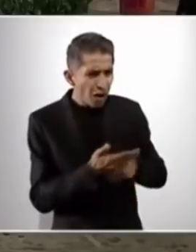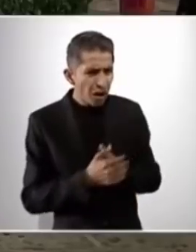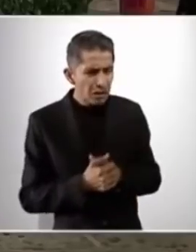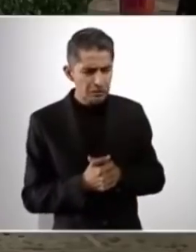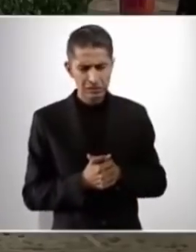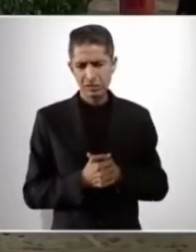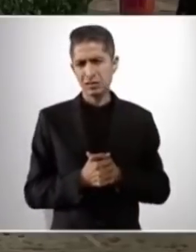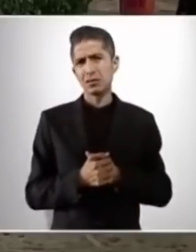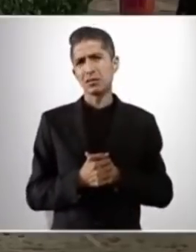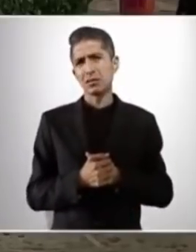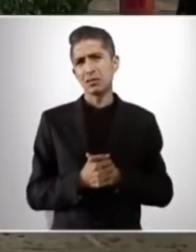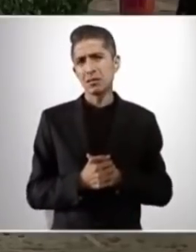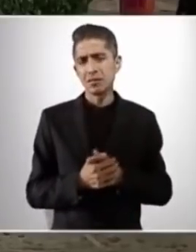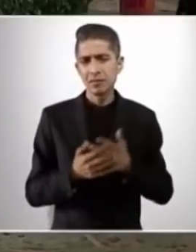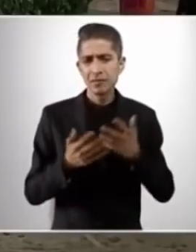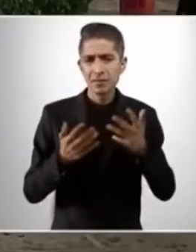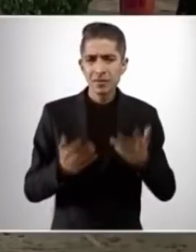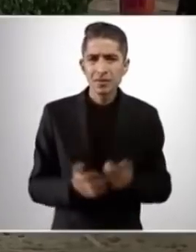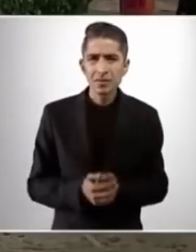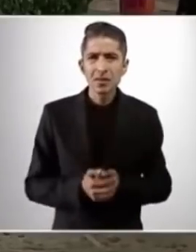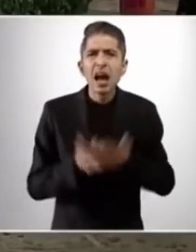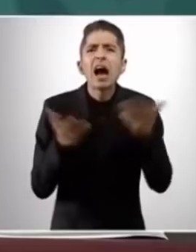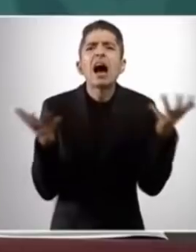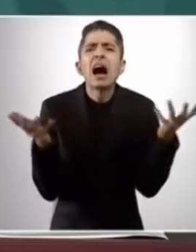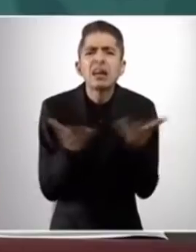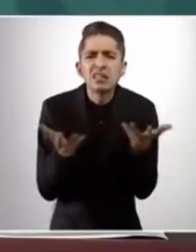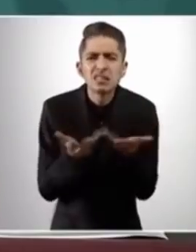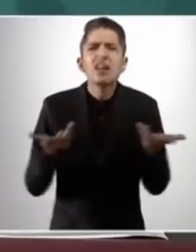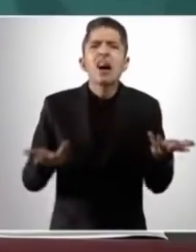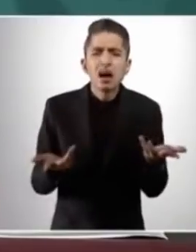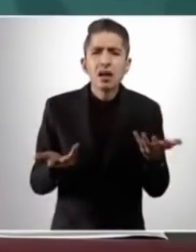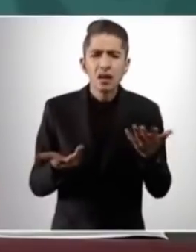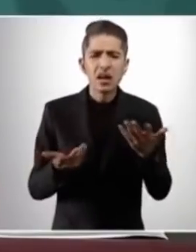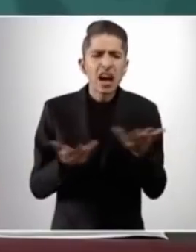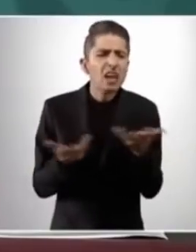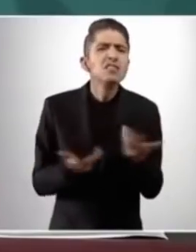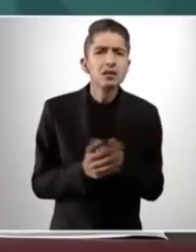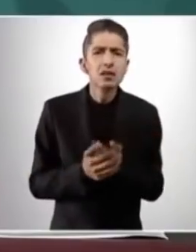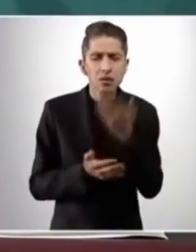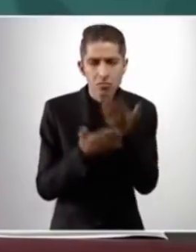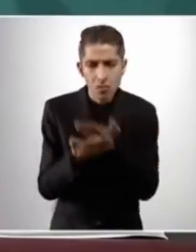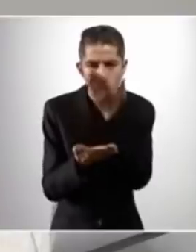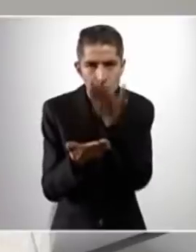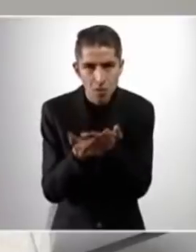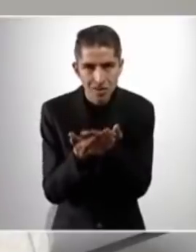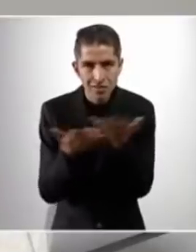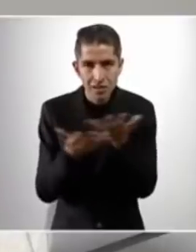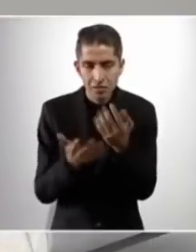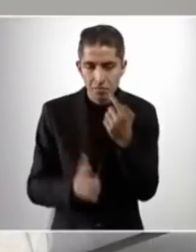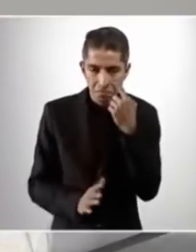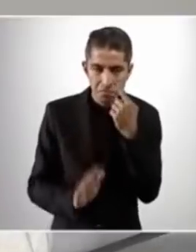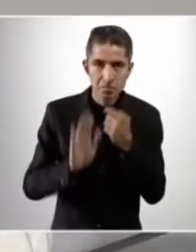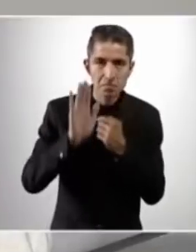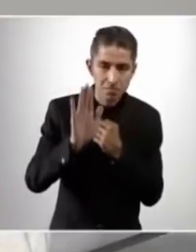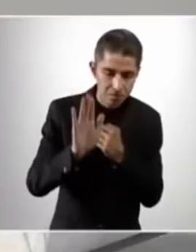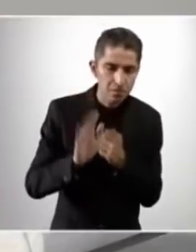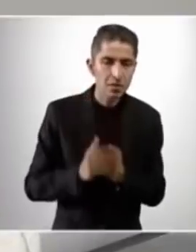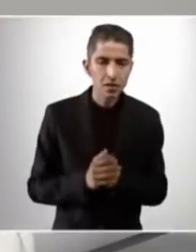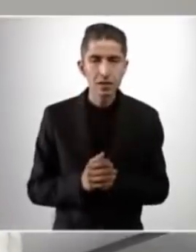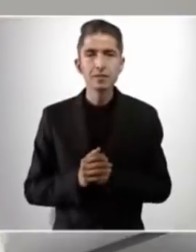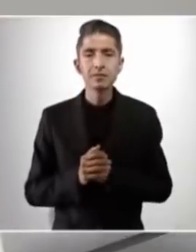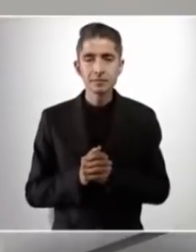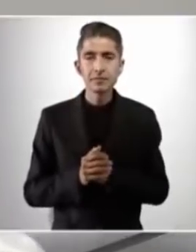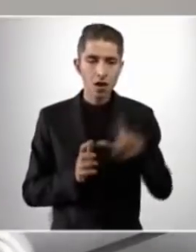qué es lo que vamos a llevar a cabo, que es la propuesta que hemos hecho con el